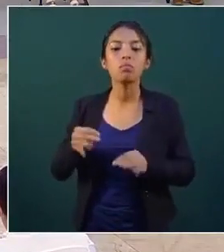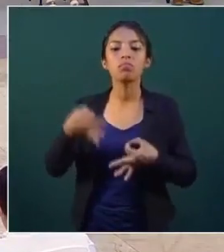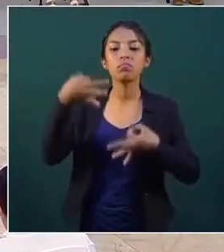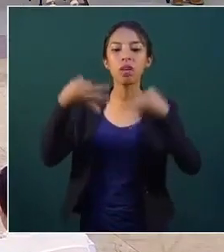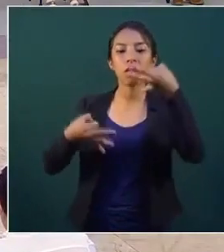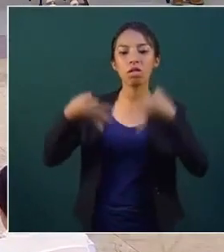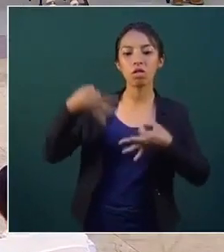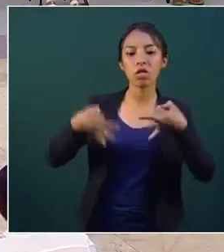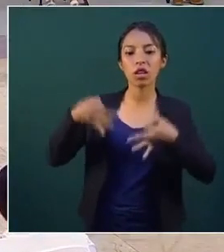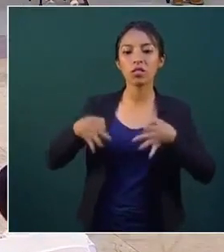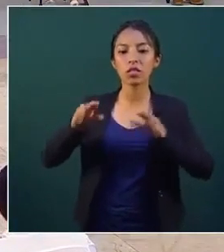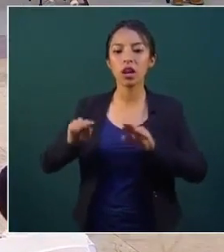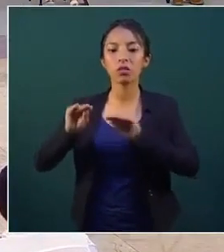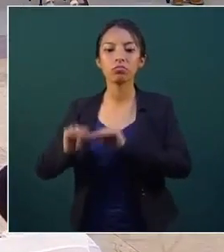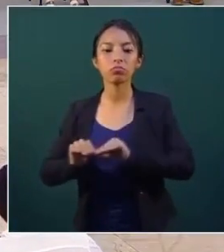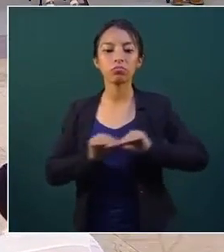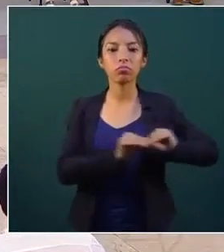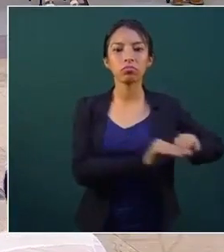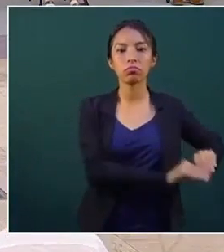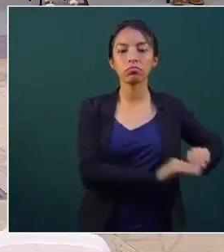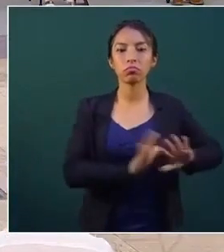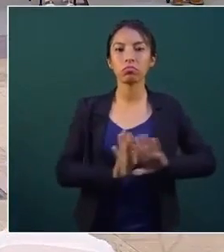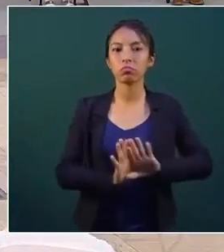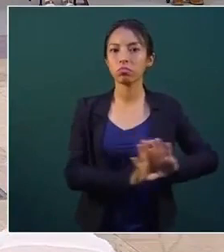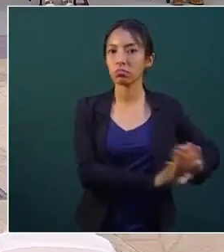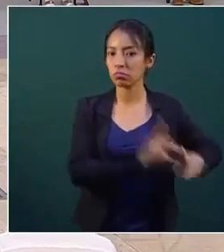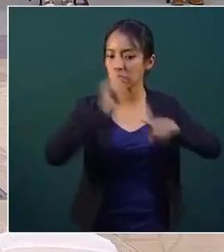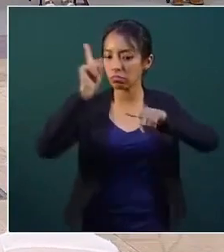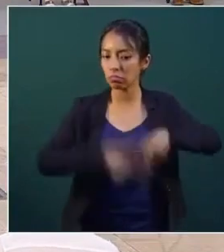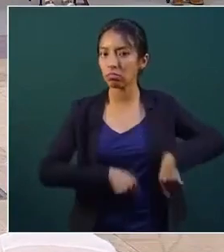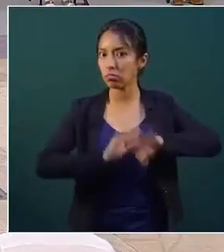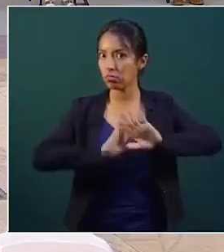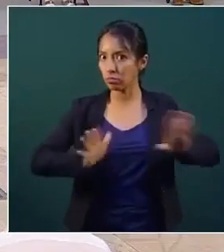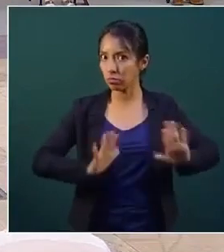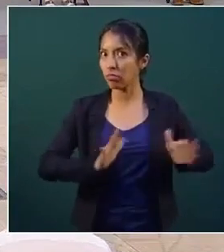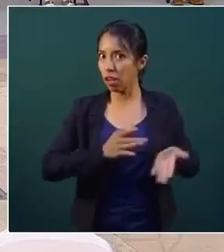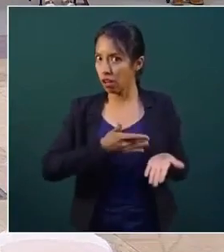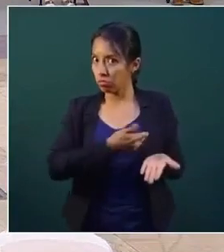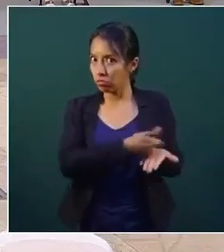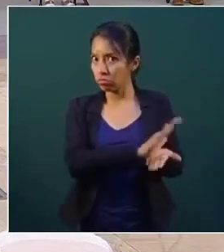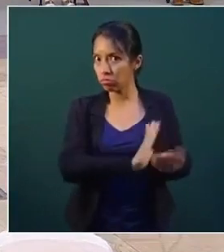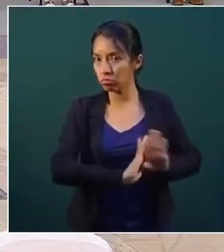que había, que es un poco lo que estamos